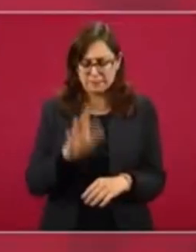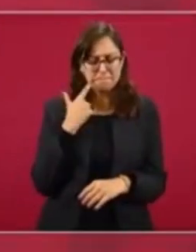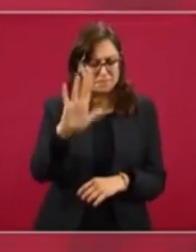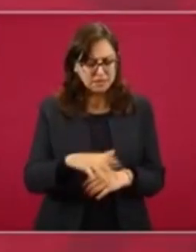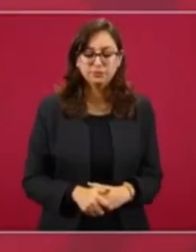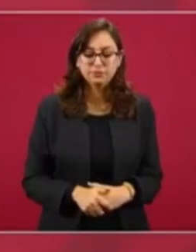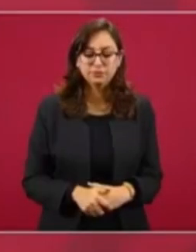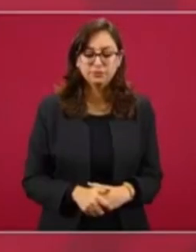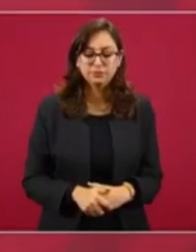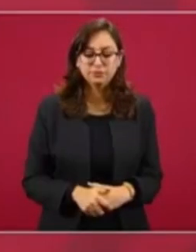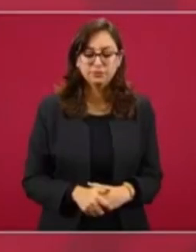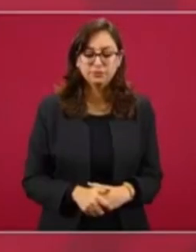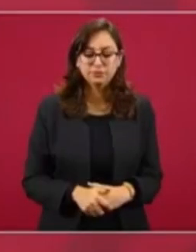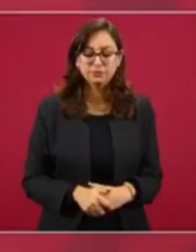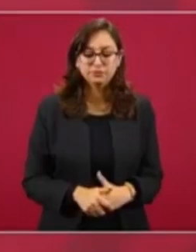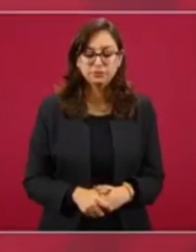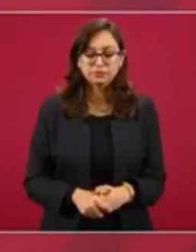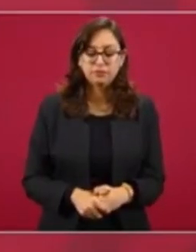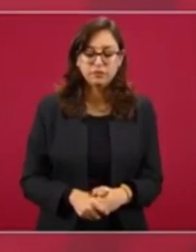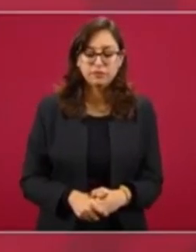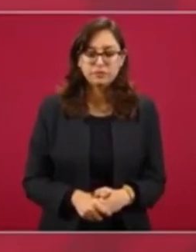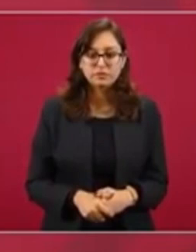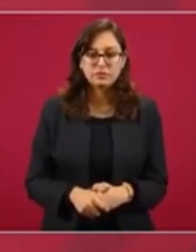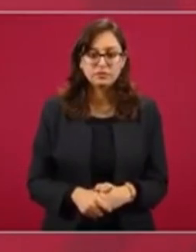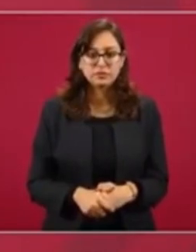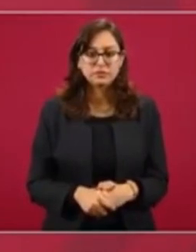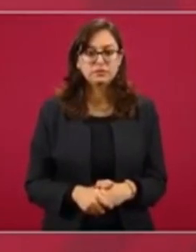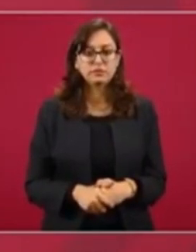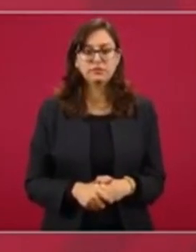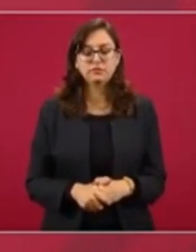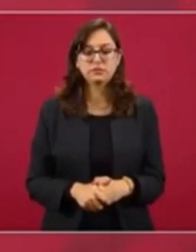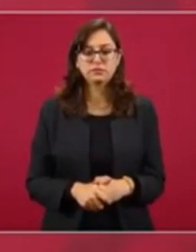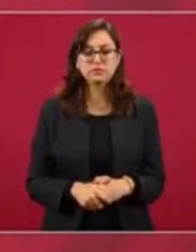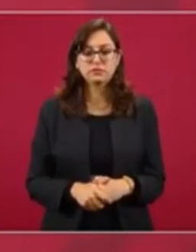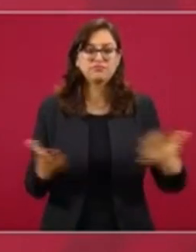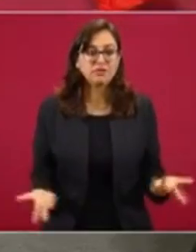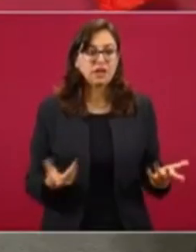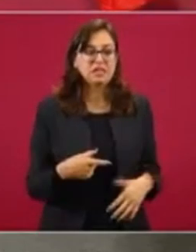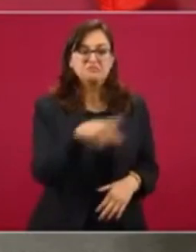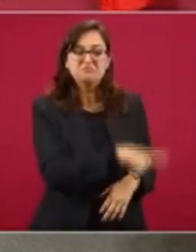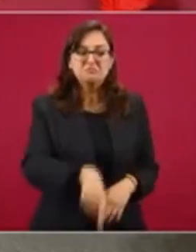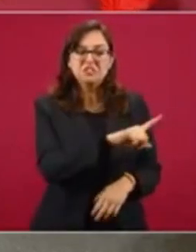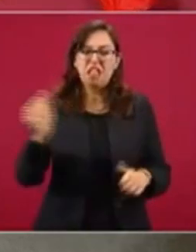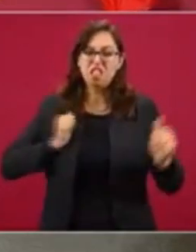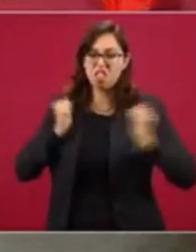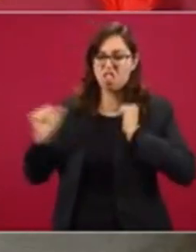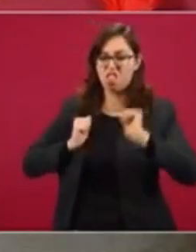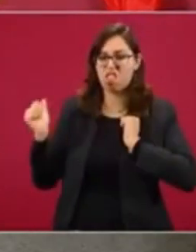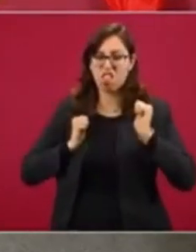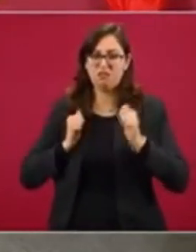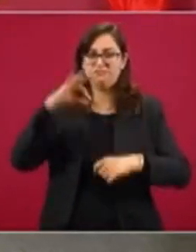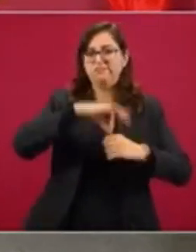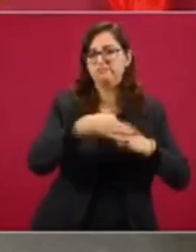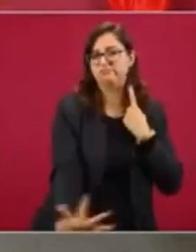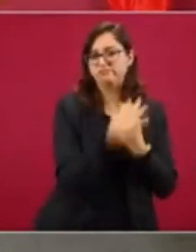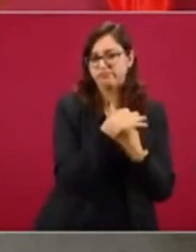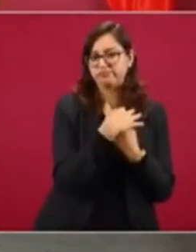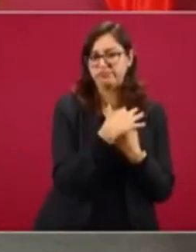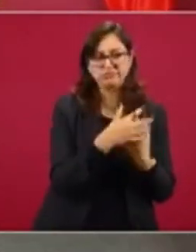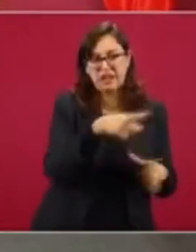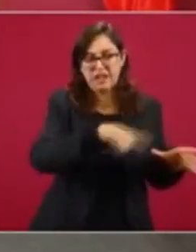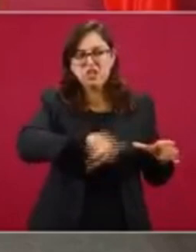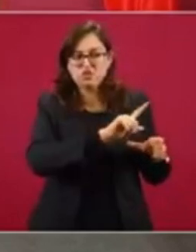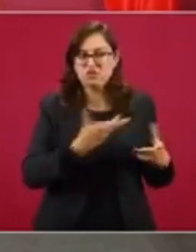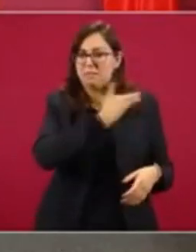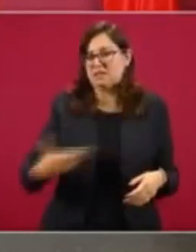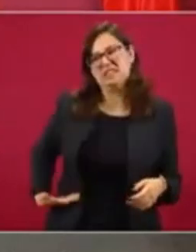es que vayan a utilizar a la institución presidencial con propósitos electorales. Como que